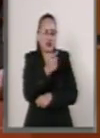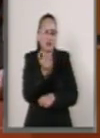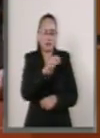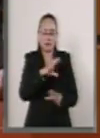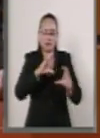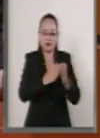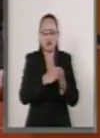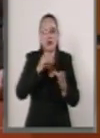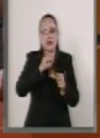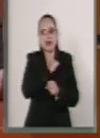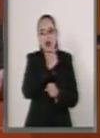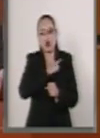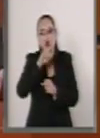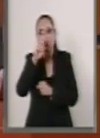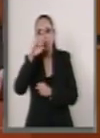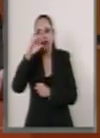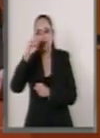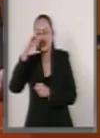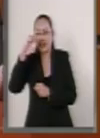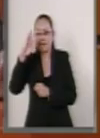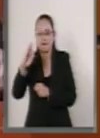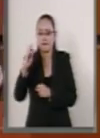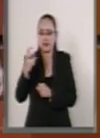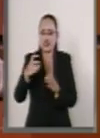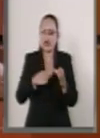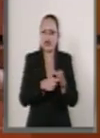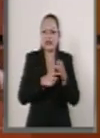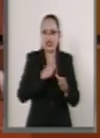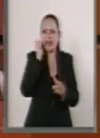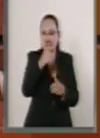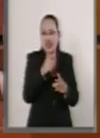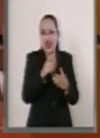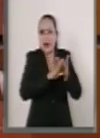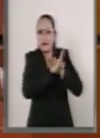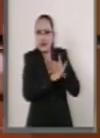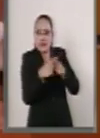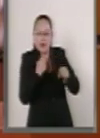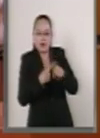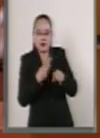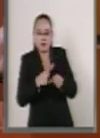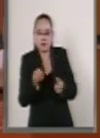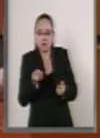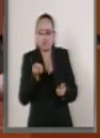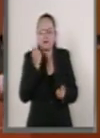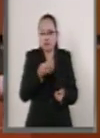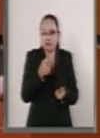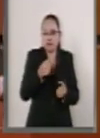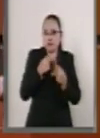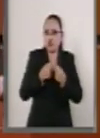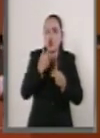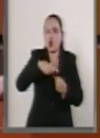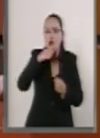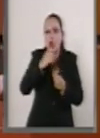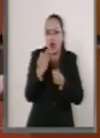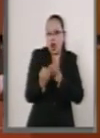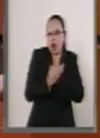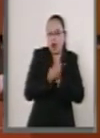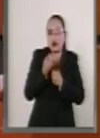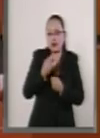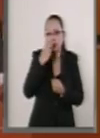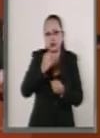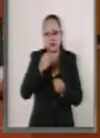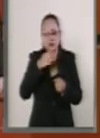salud del UNICEF, la inmunización es una de las intervenciones de salud